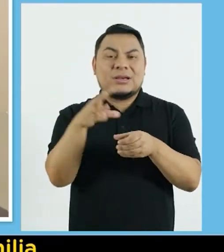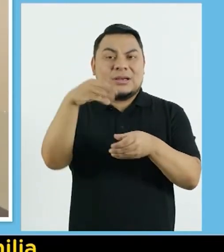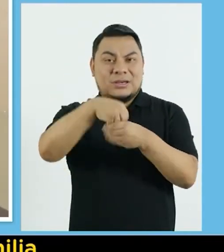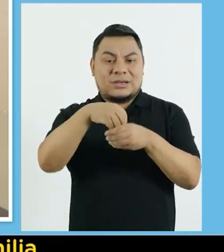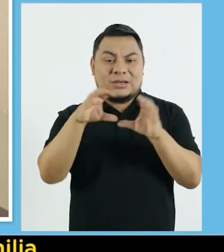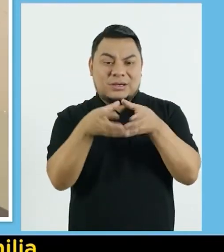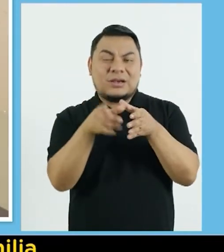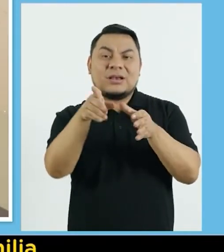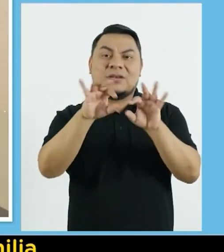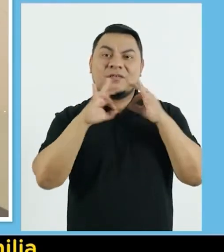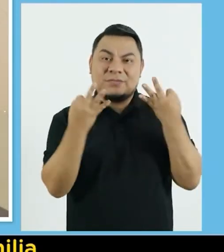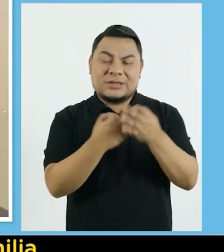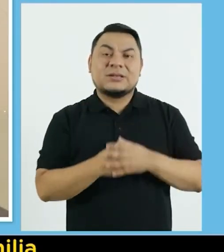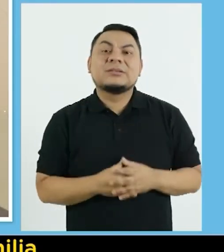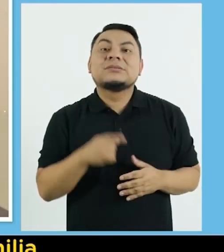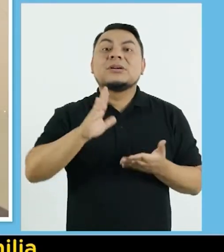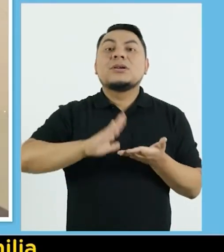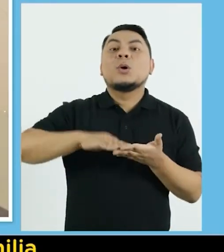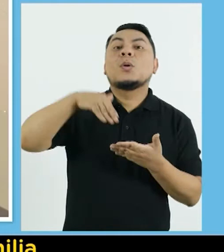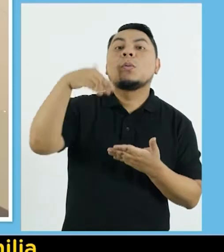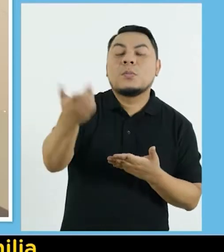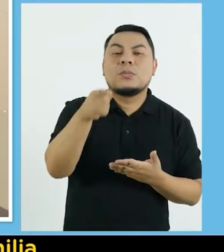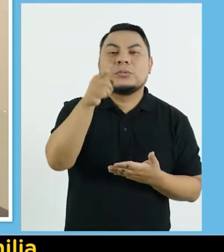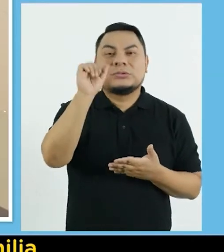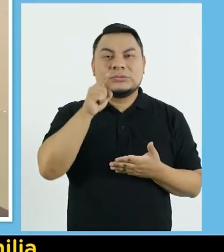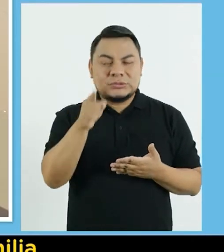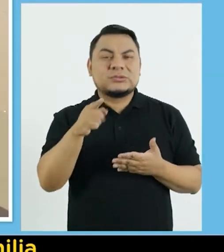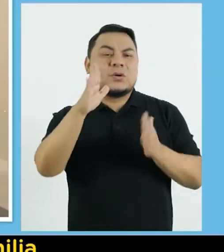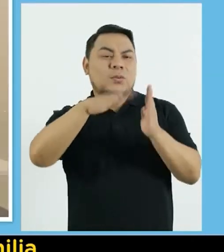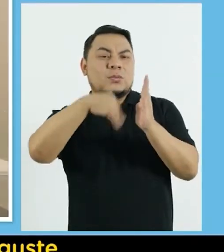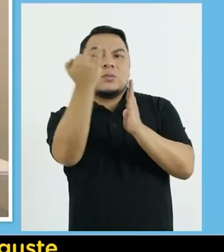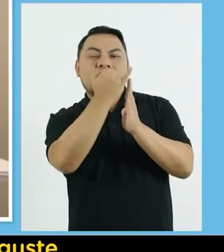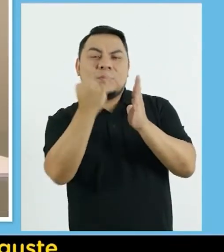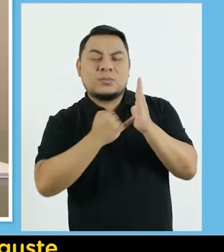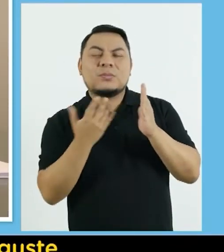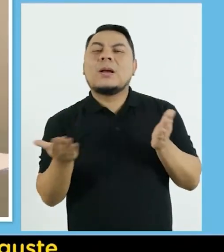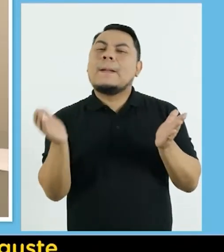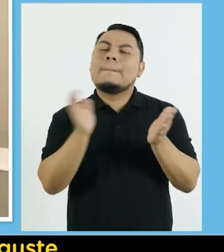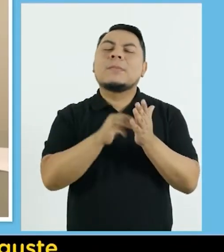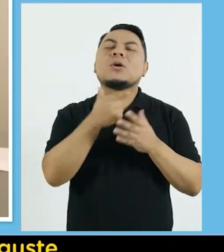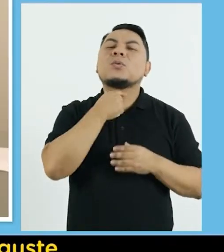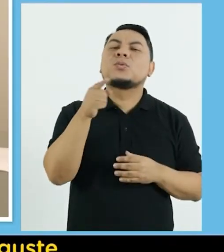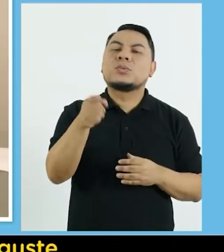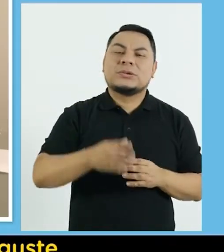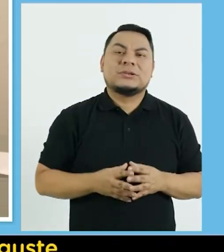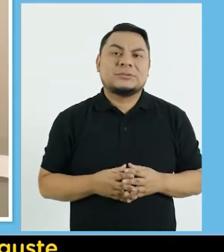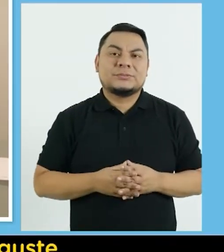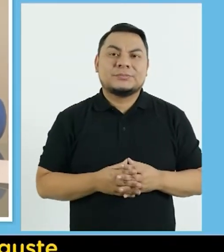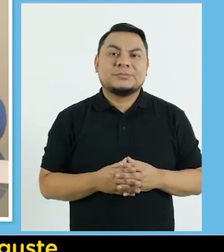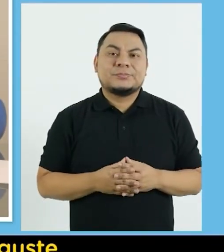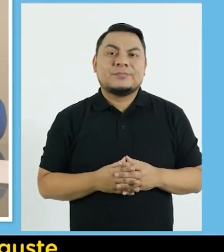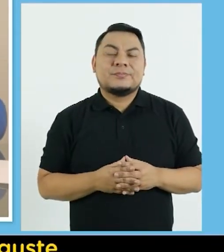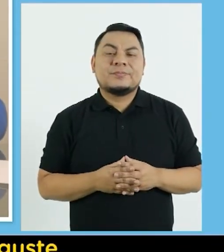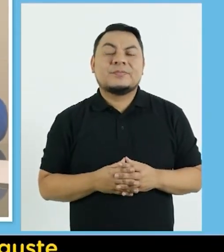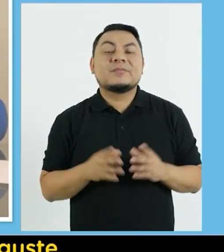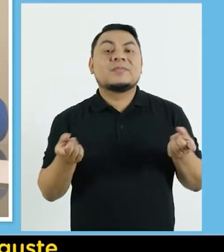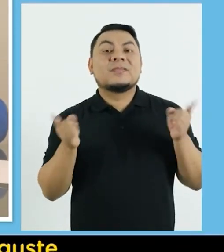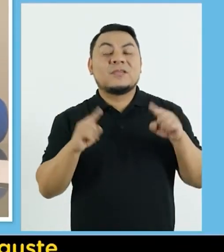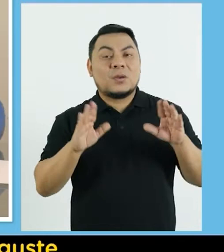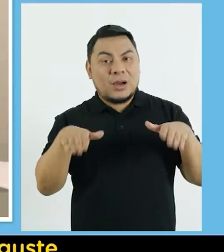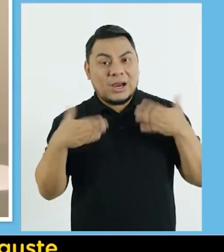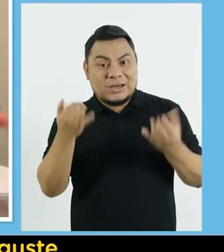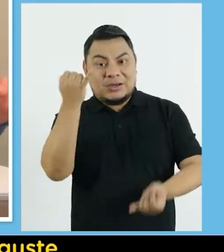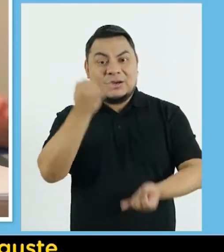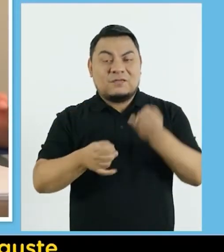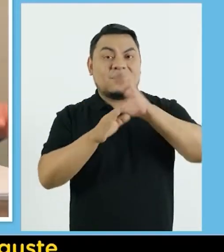dibujará a los integrantes de su familia Y luego los pintará con lo que más